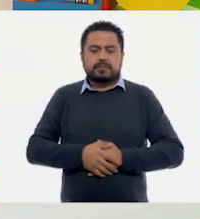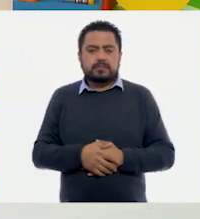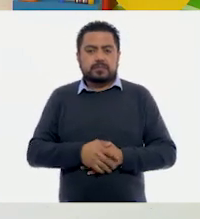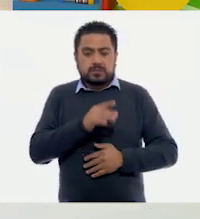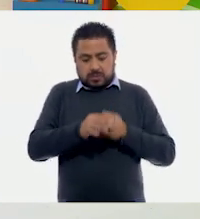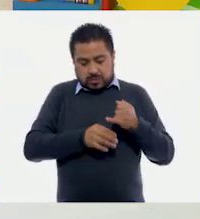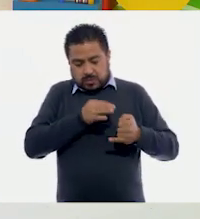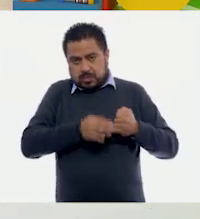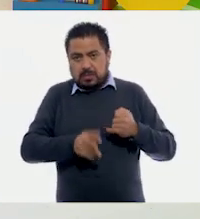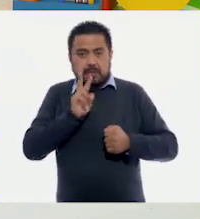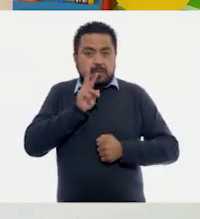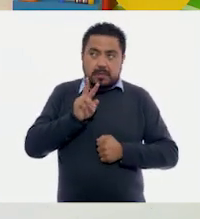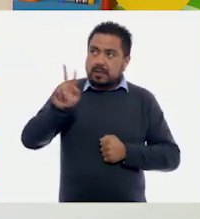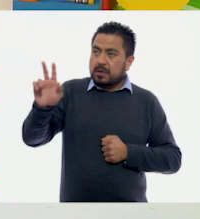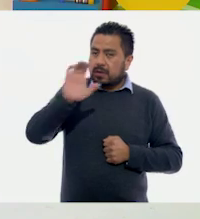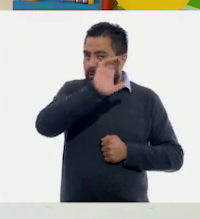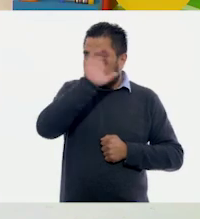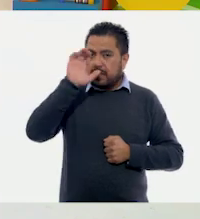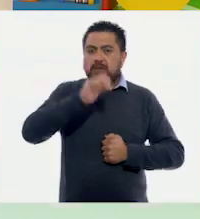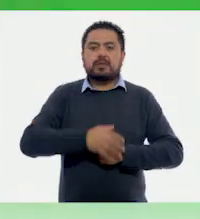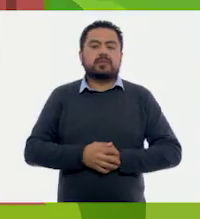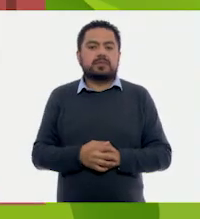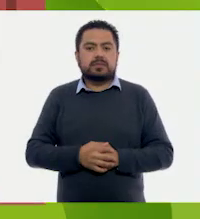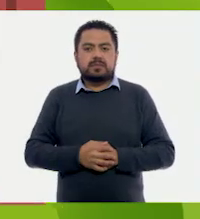Por último, vean esta fotografía.